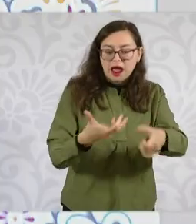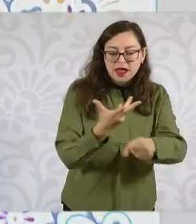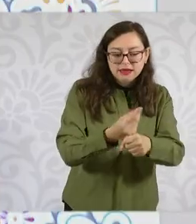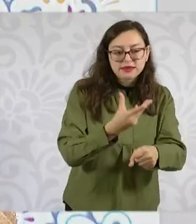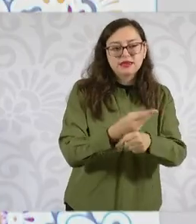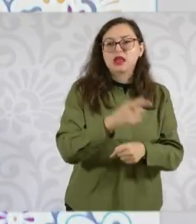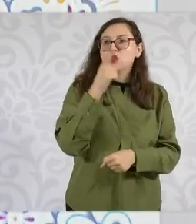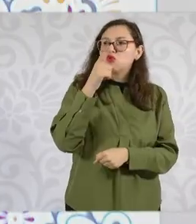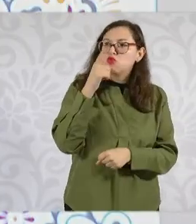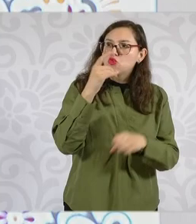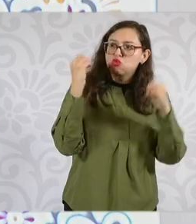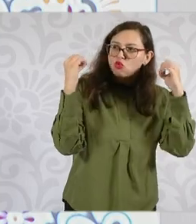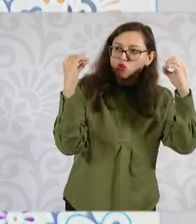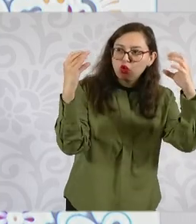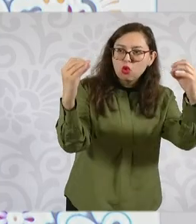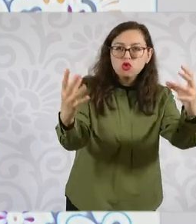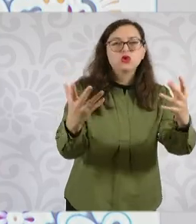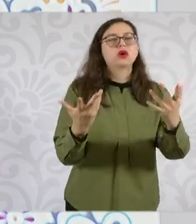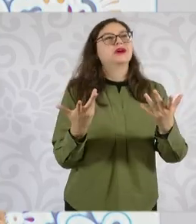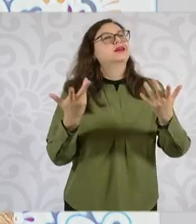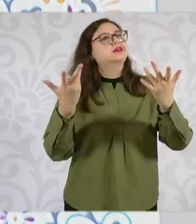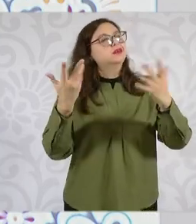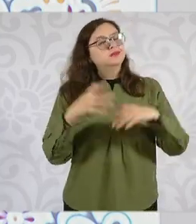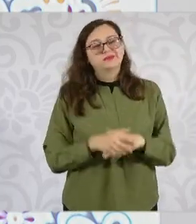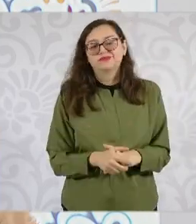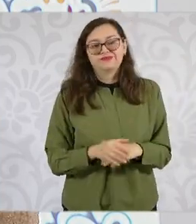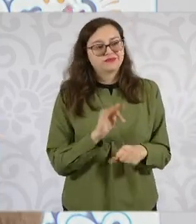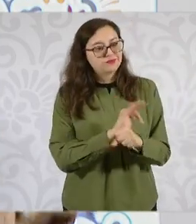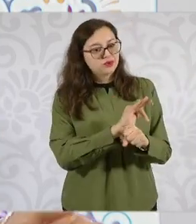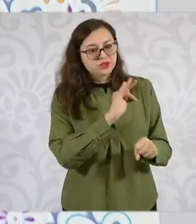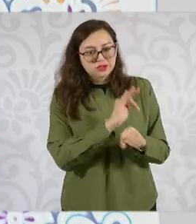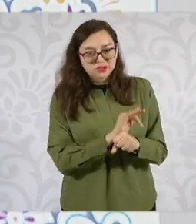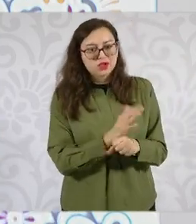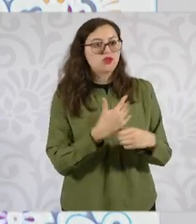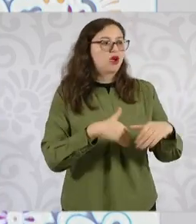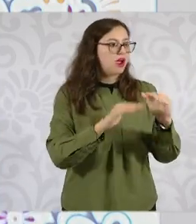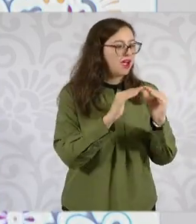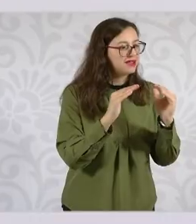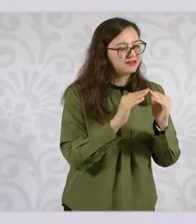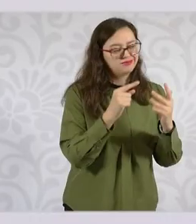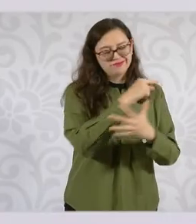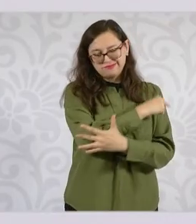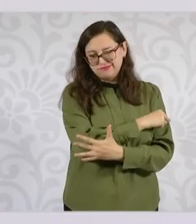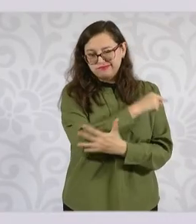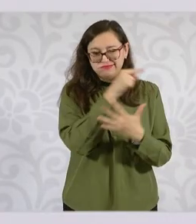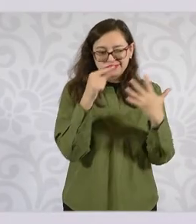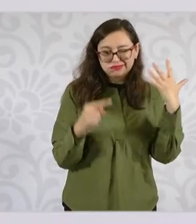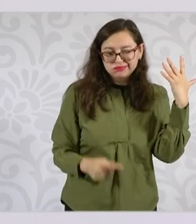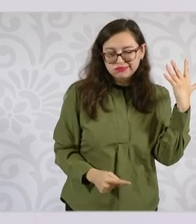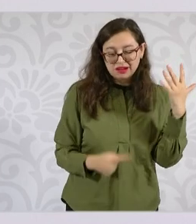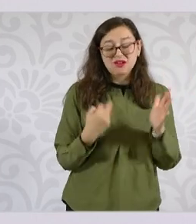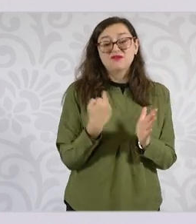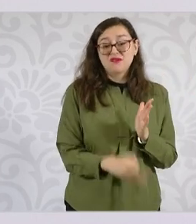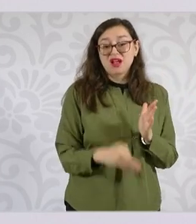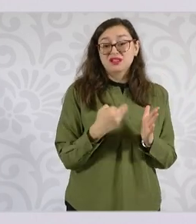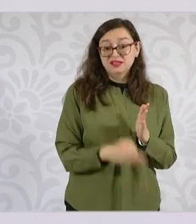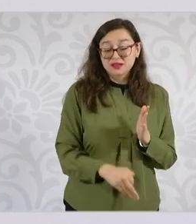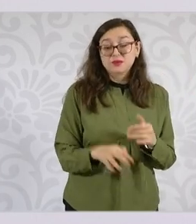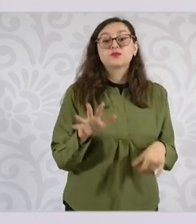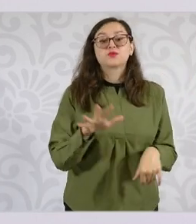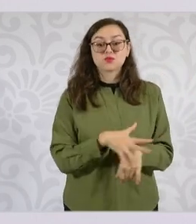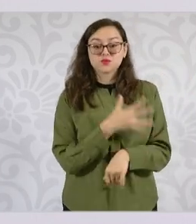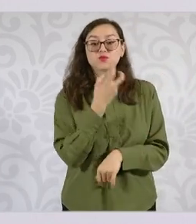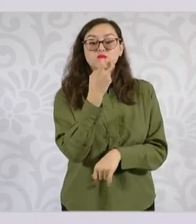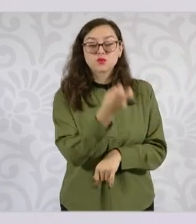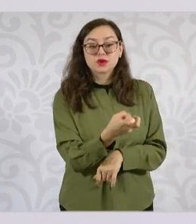iluminación, de senderos seguros, de seguridad, de vivienda. Por eso vamos a destinar